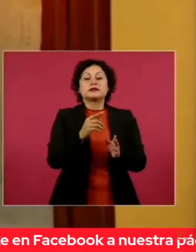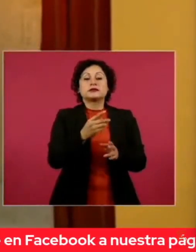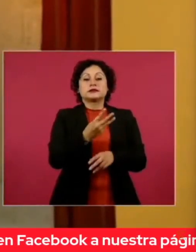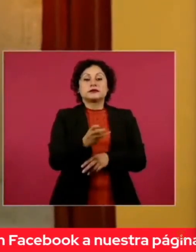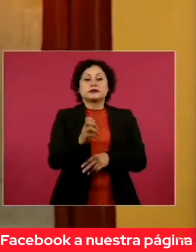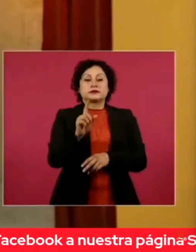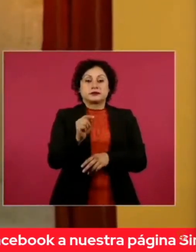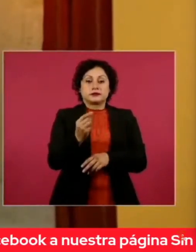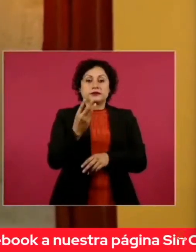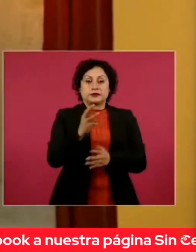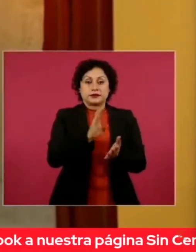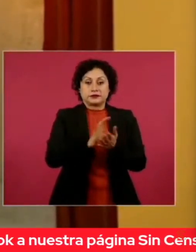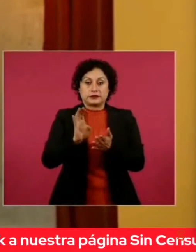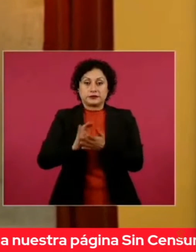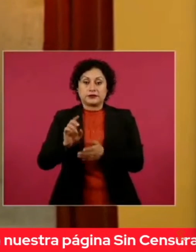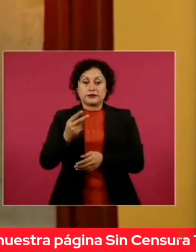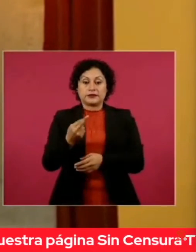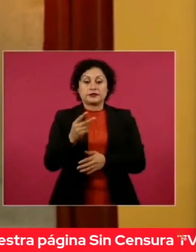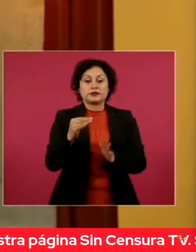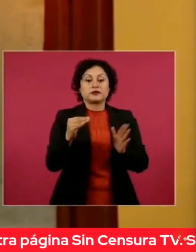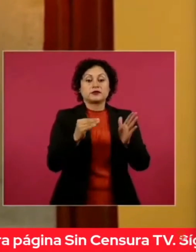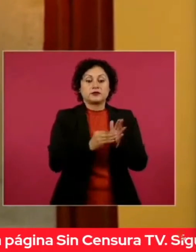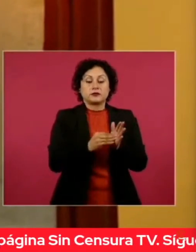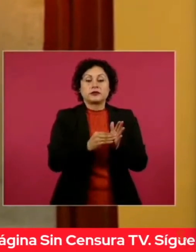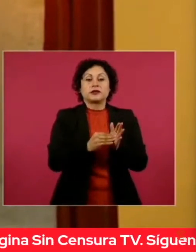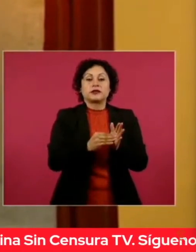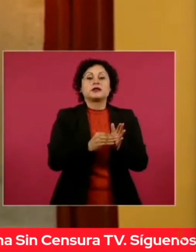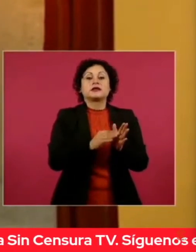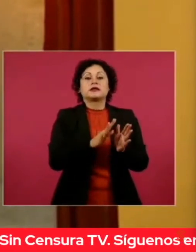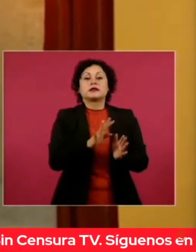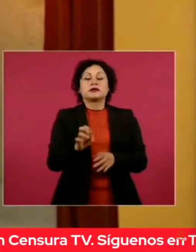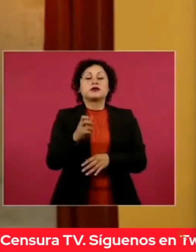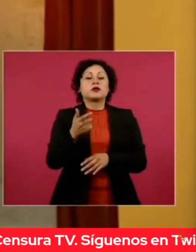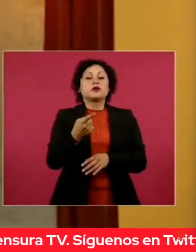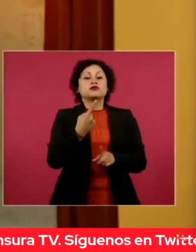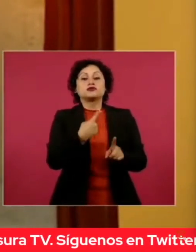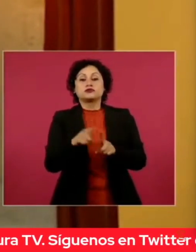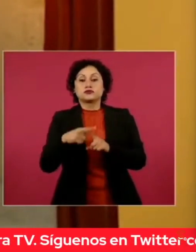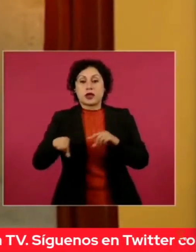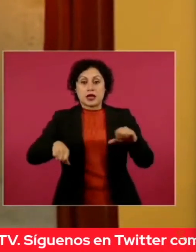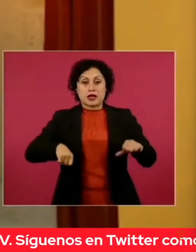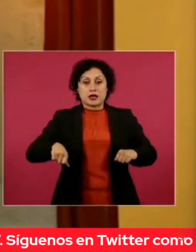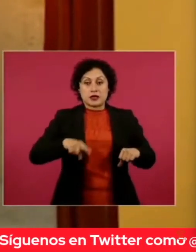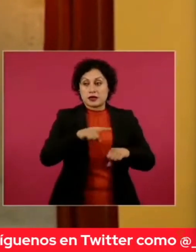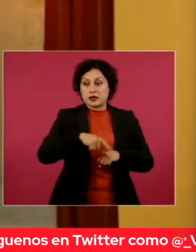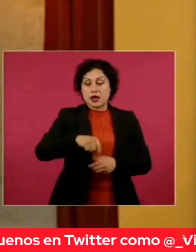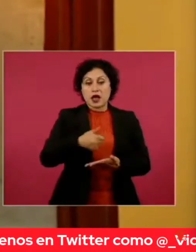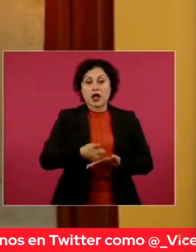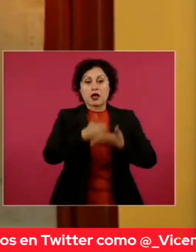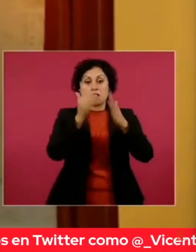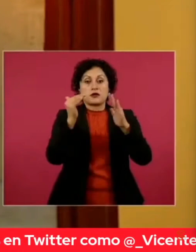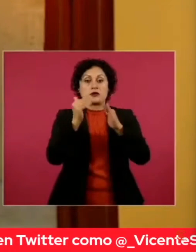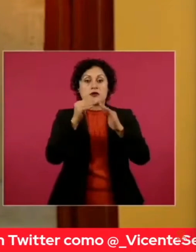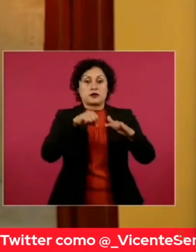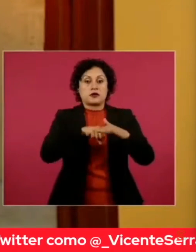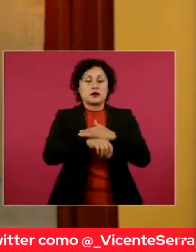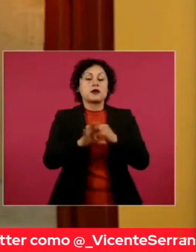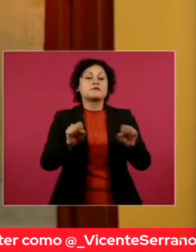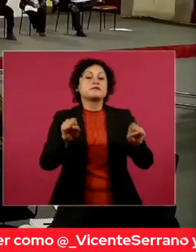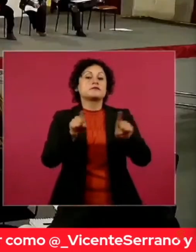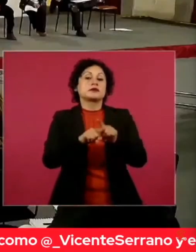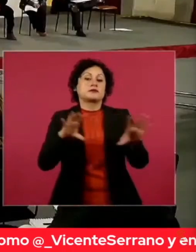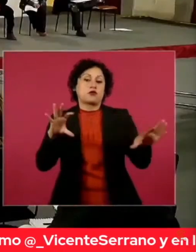créditos. 25 mil 658 acciones de vivienda para abatir el rezago habitacional alineados a la Política Nacional de Vivienda.